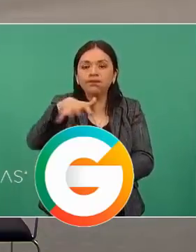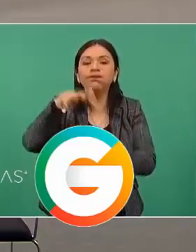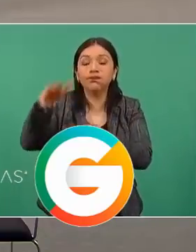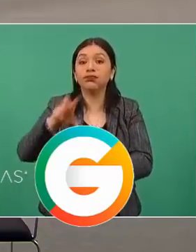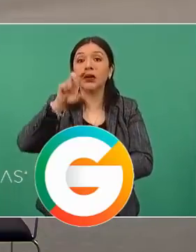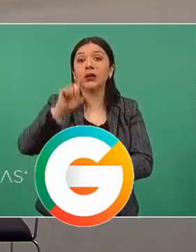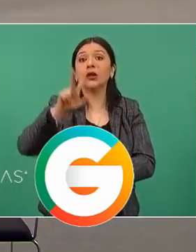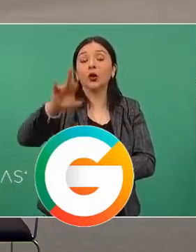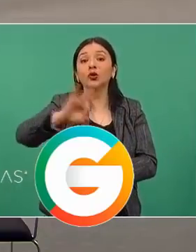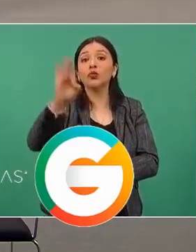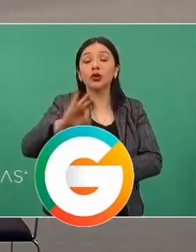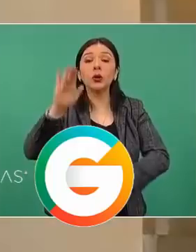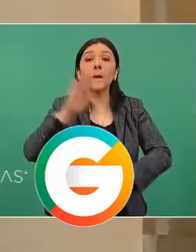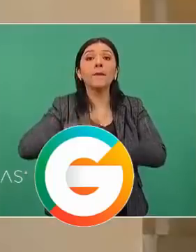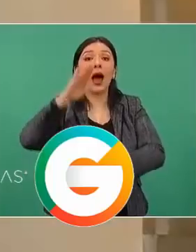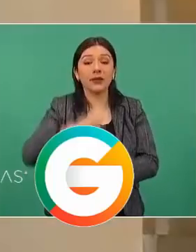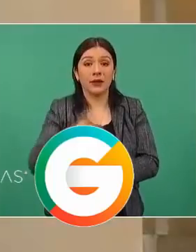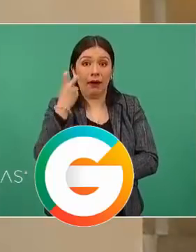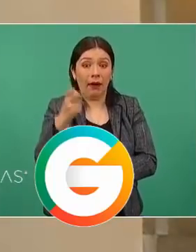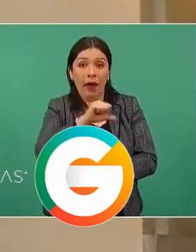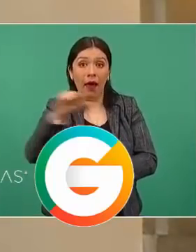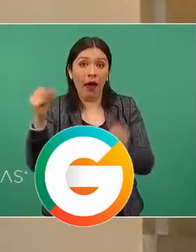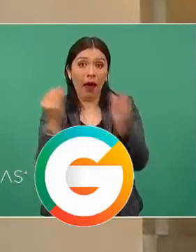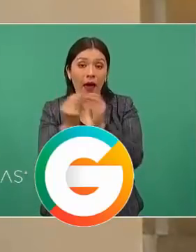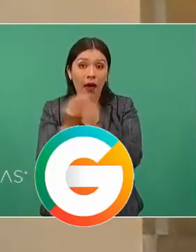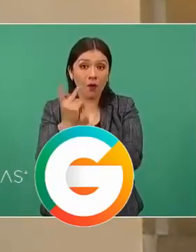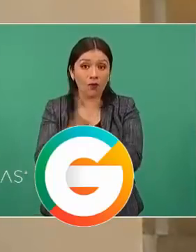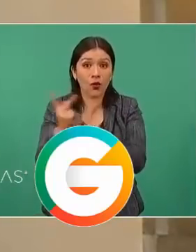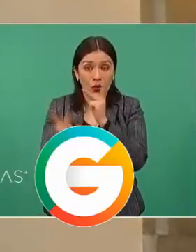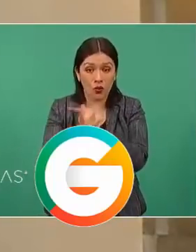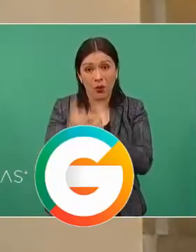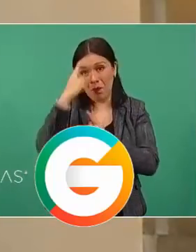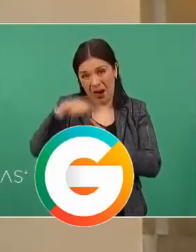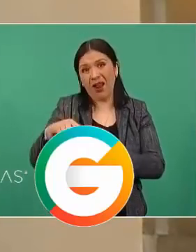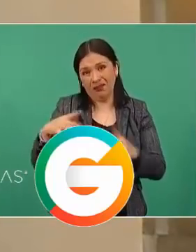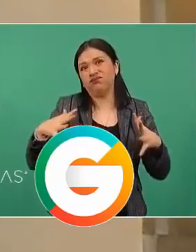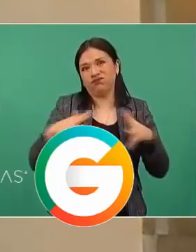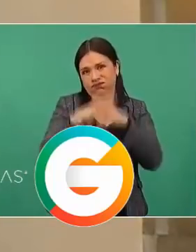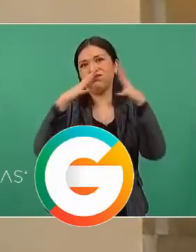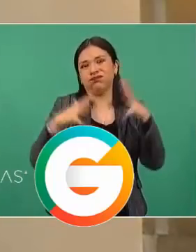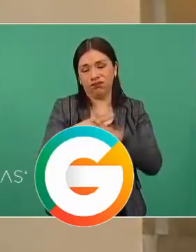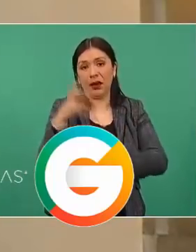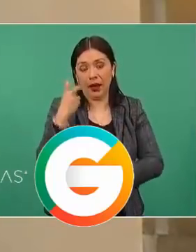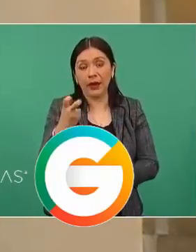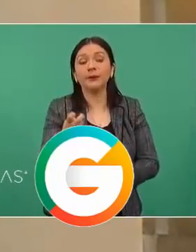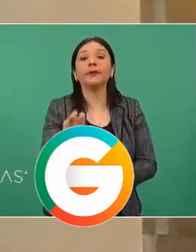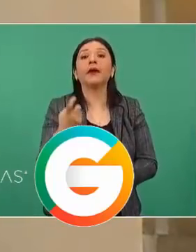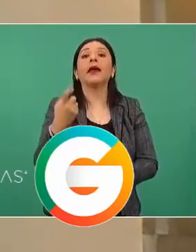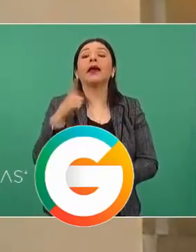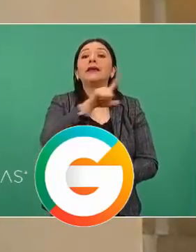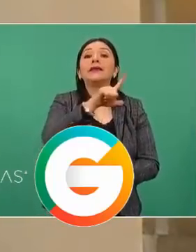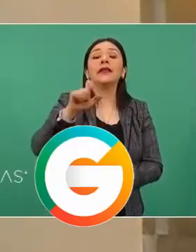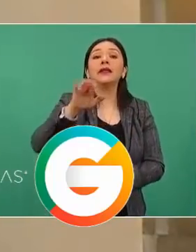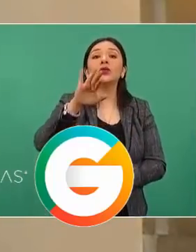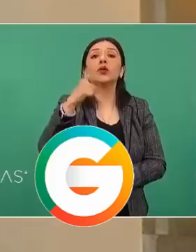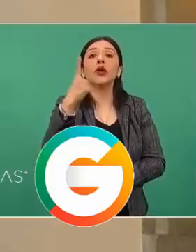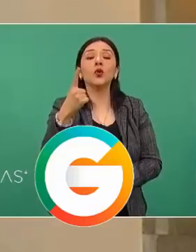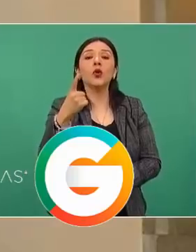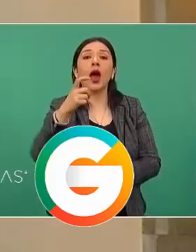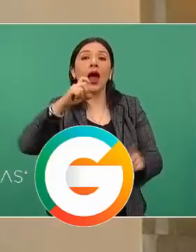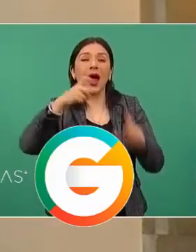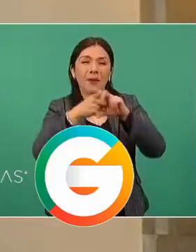por ciento más de estos implementos bélicos, mil 751 granadas